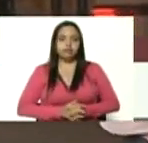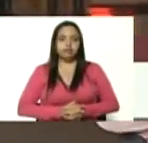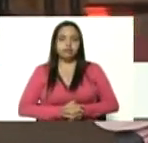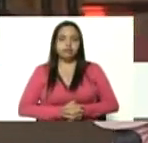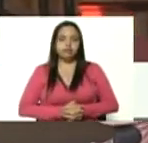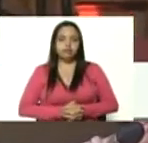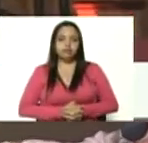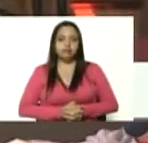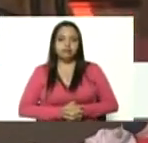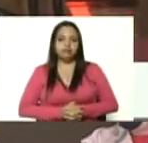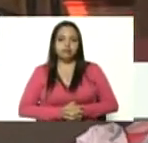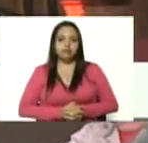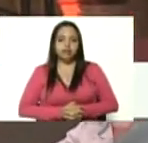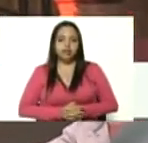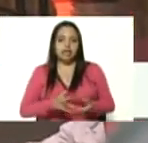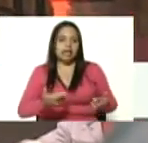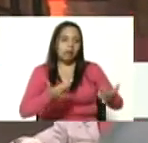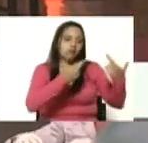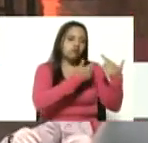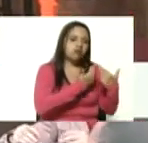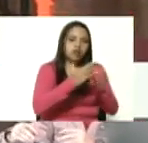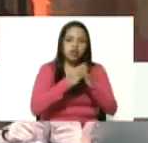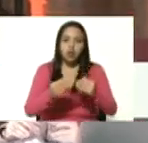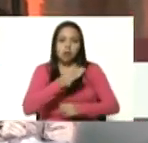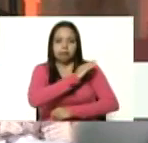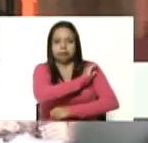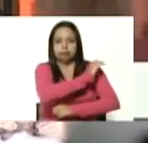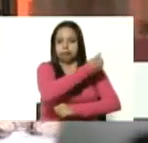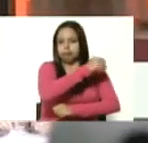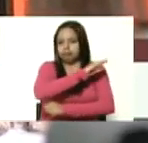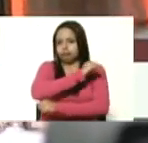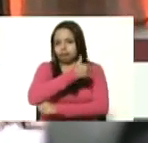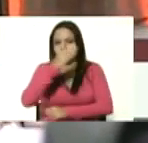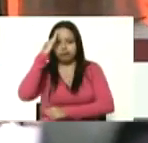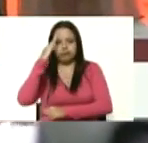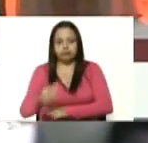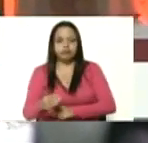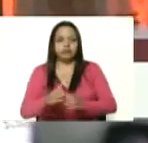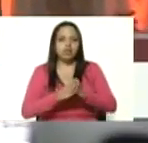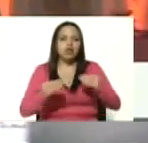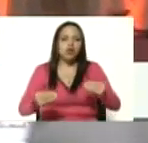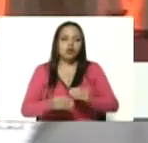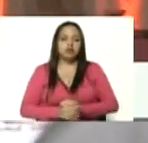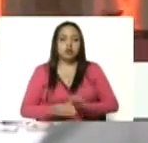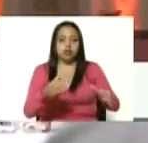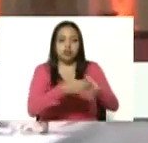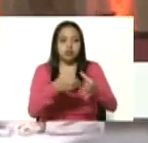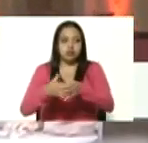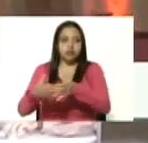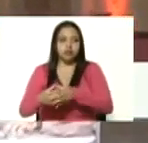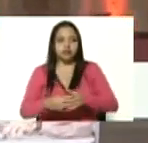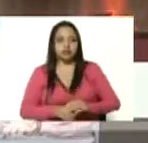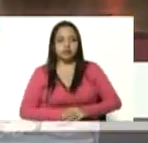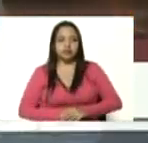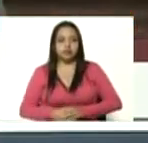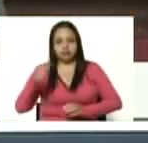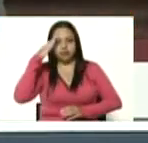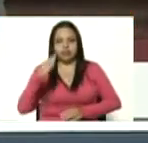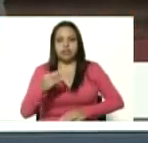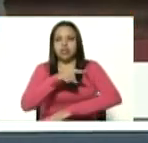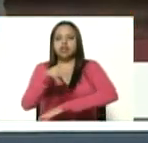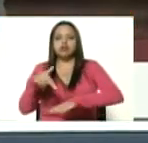general en jefe almirante en jefe mayores generales y almirantes comandantes de los componentes fuerza armada nacional